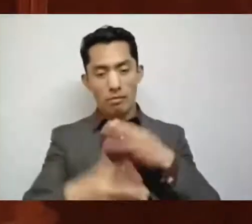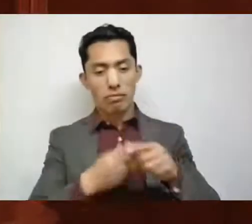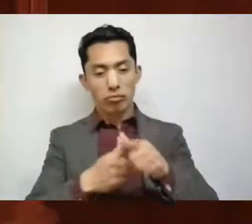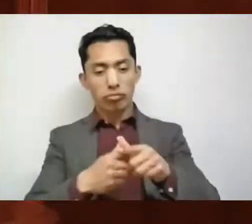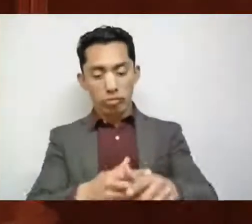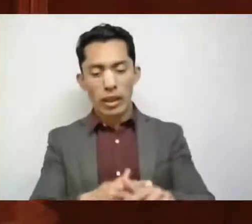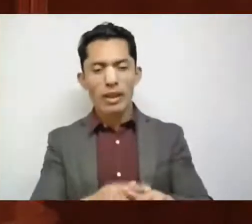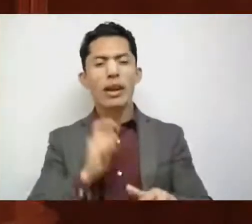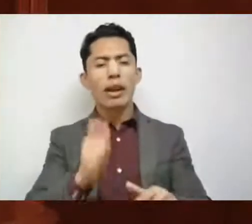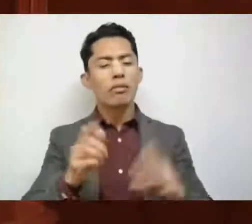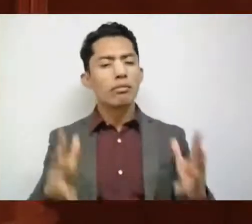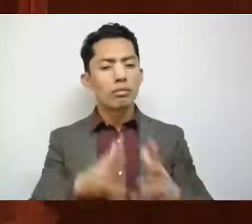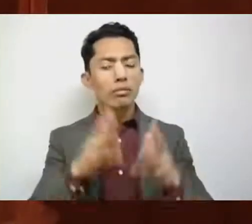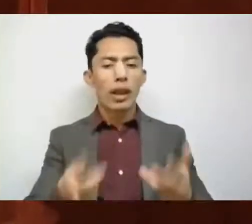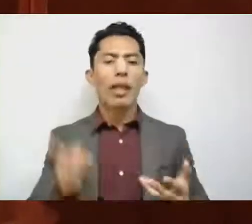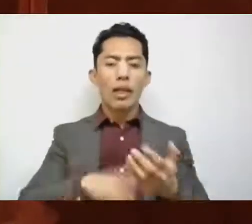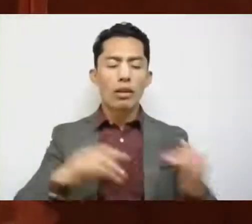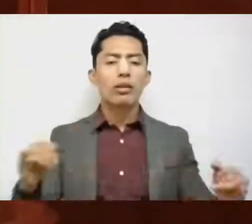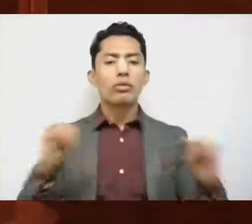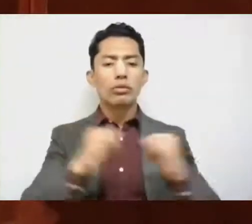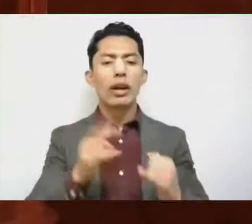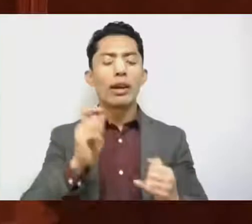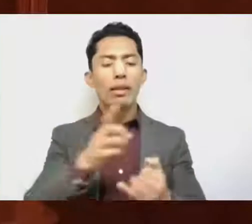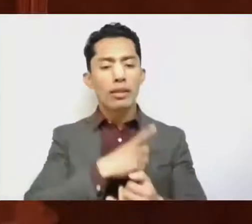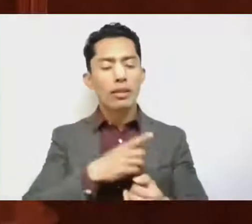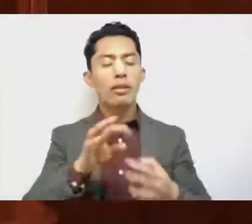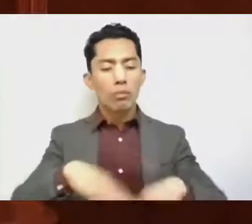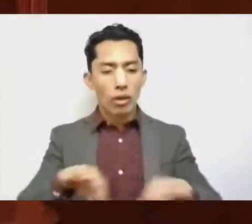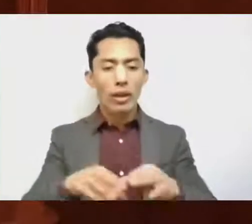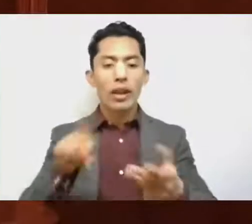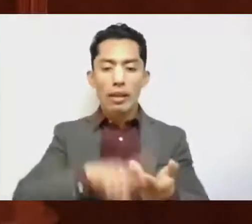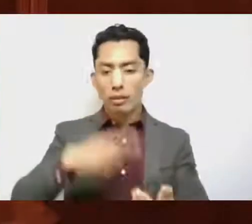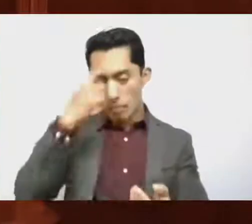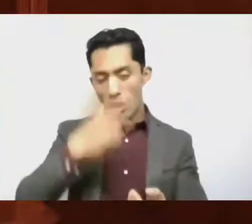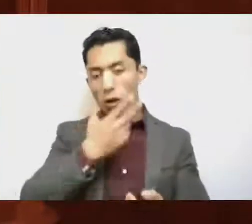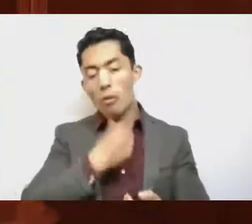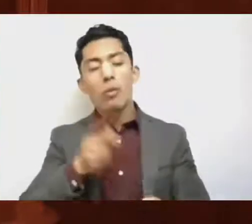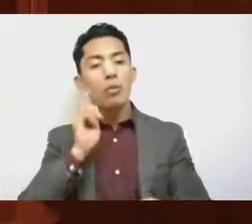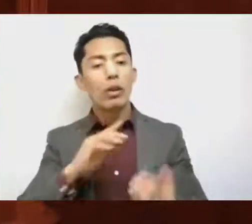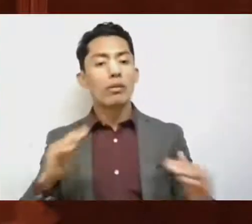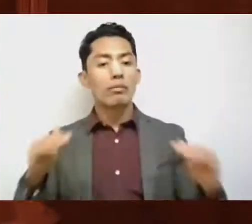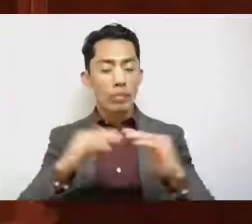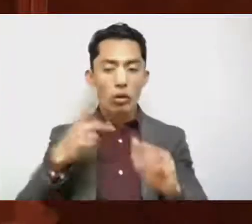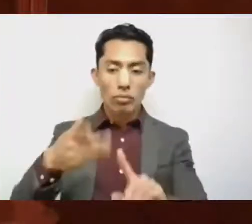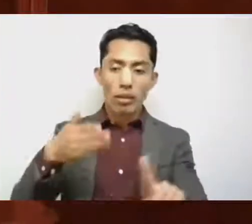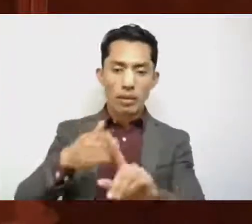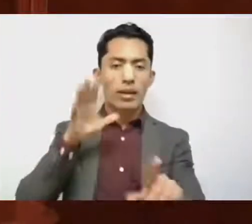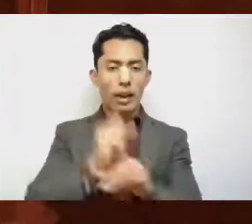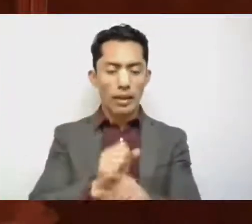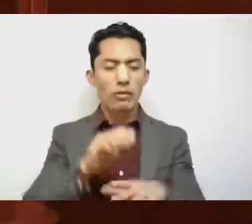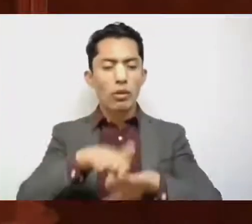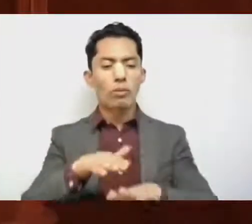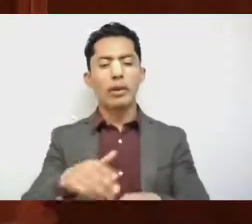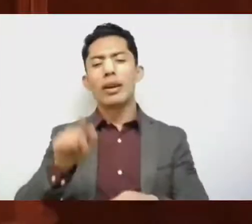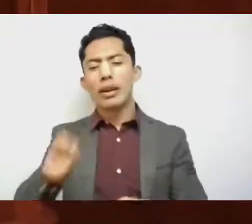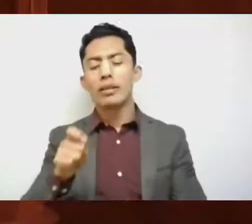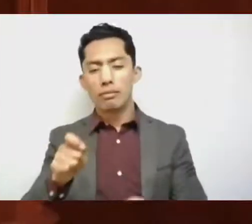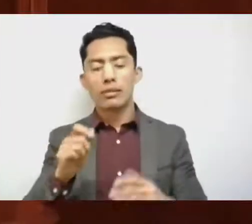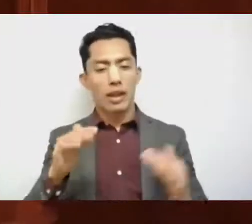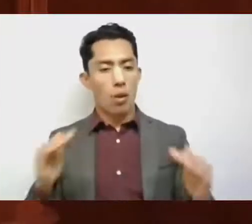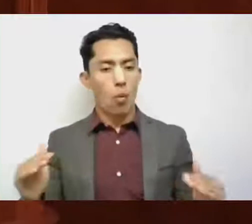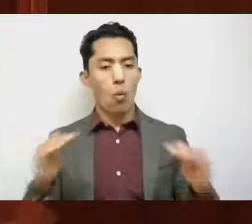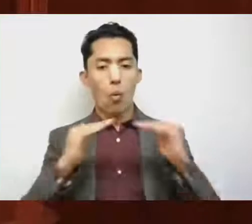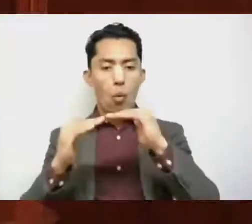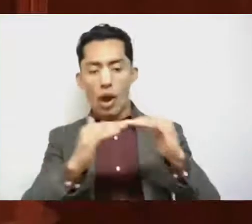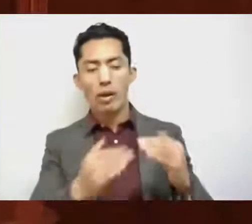promueven la institucionalización de la transversalidad de género para poder alcanzar las metas establecidas referentes a la igualdad sustantiva y